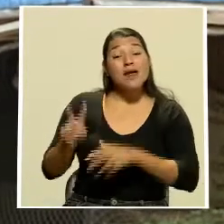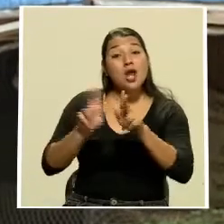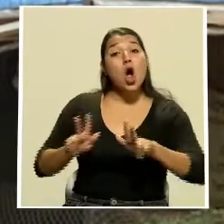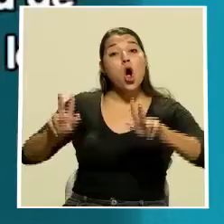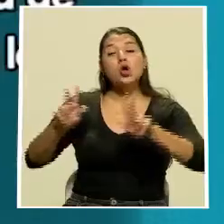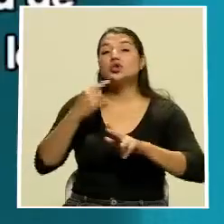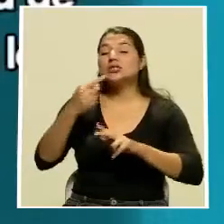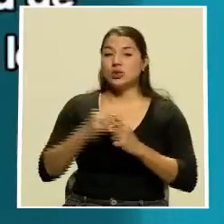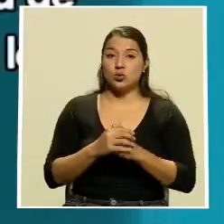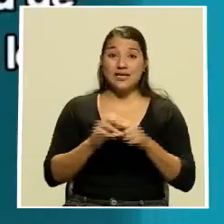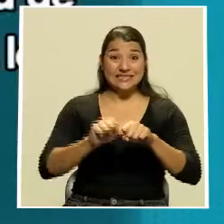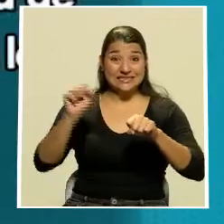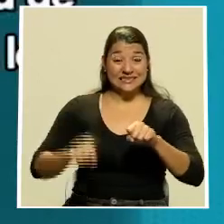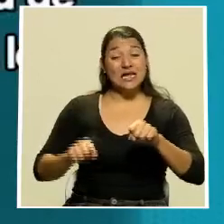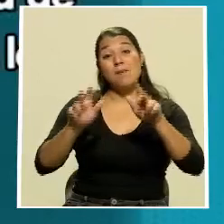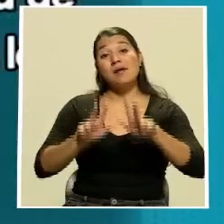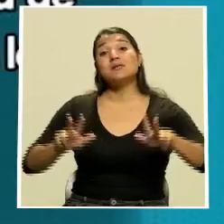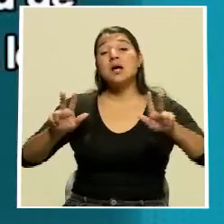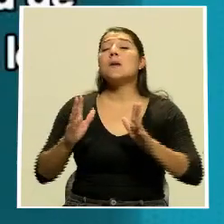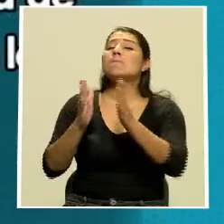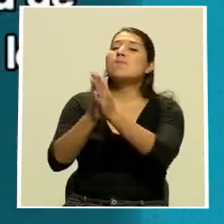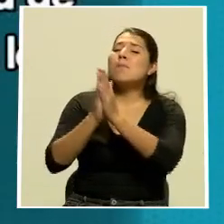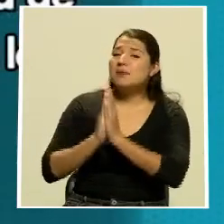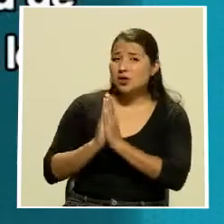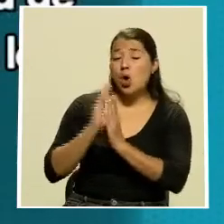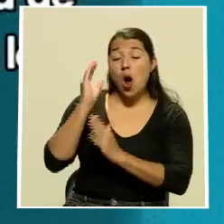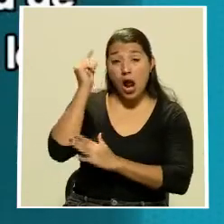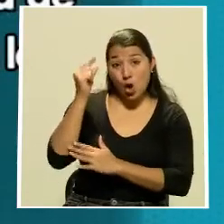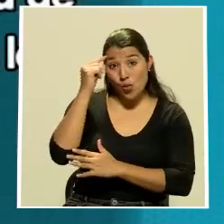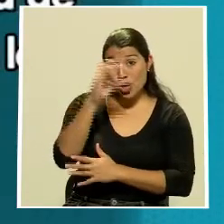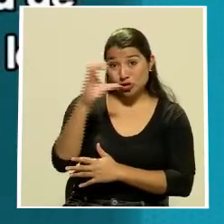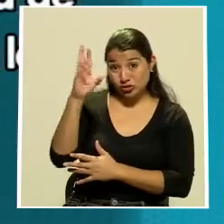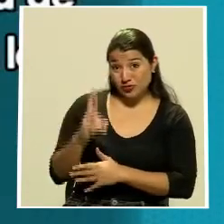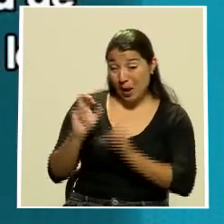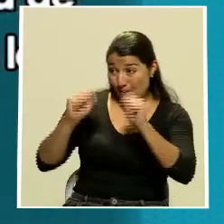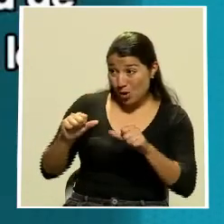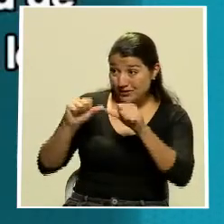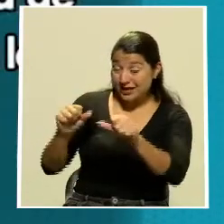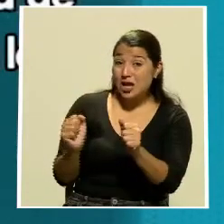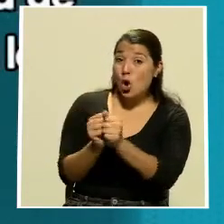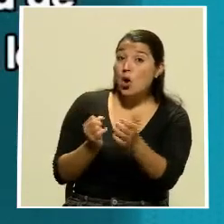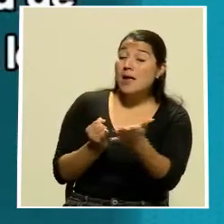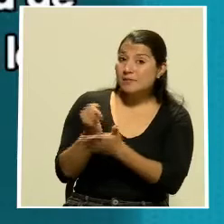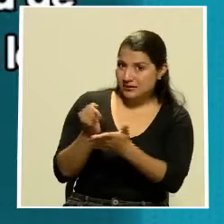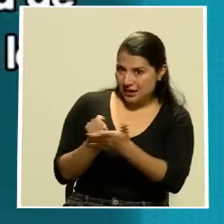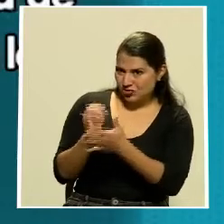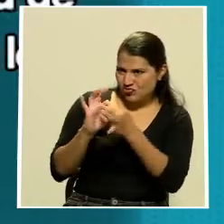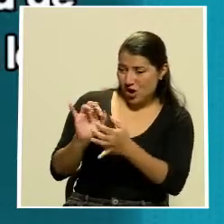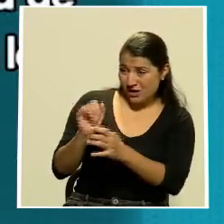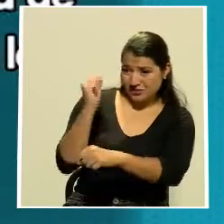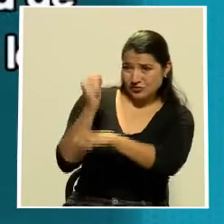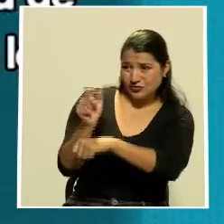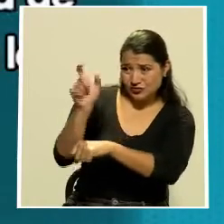El Sistema de las Naciones Unidas pidió al Estado costarricense continuar con la investigación del homicidio del líder